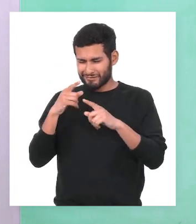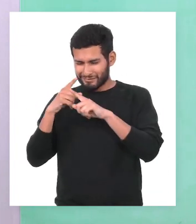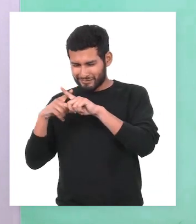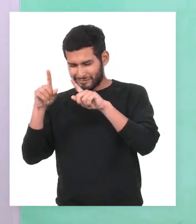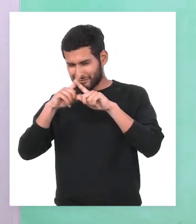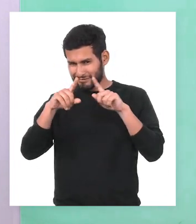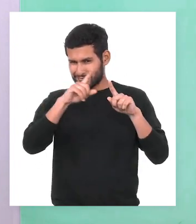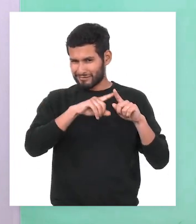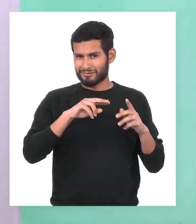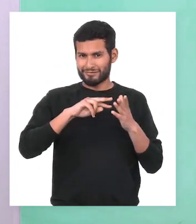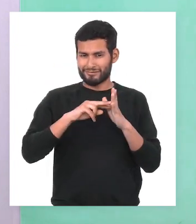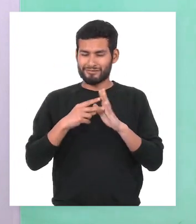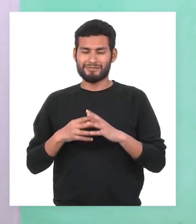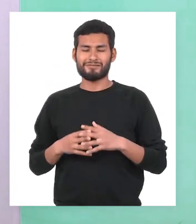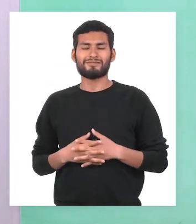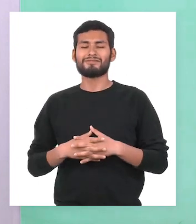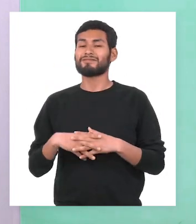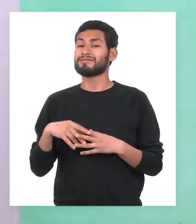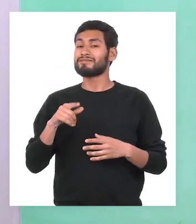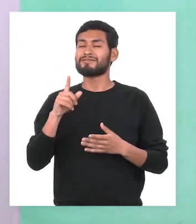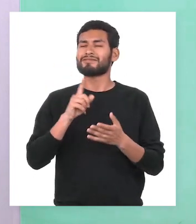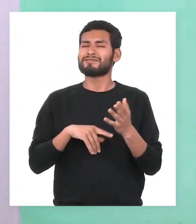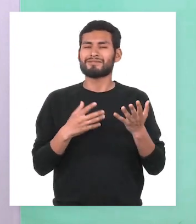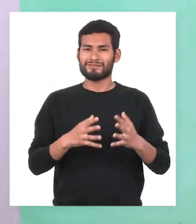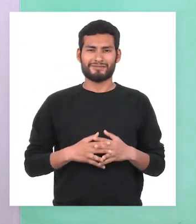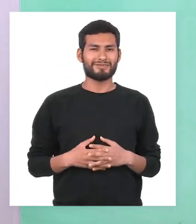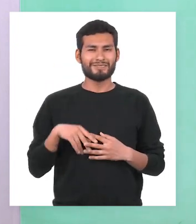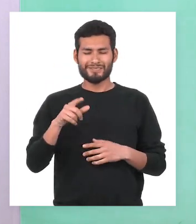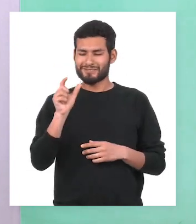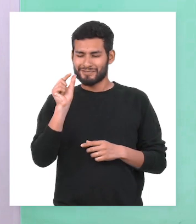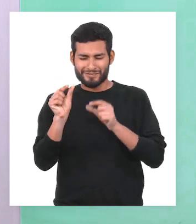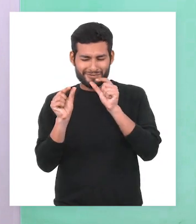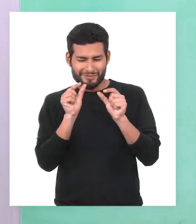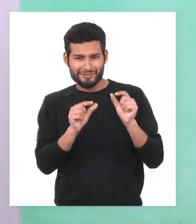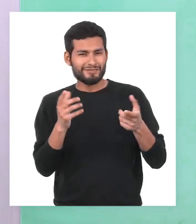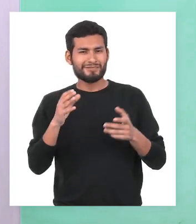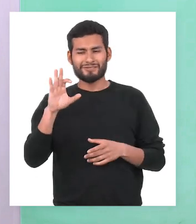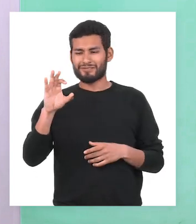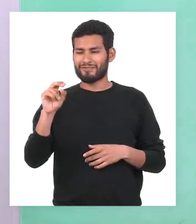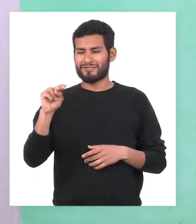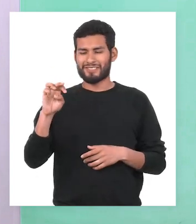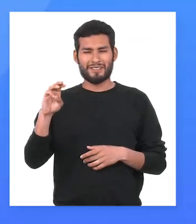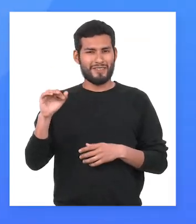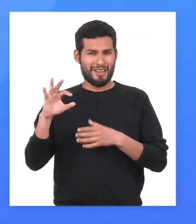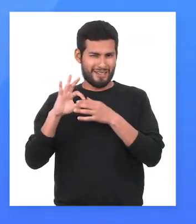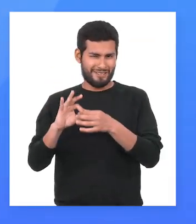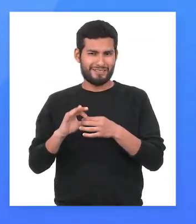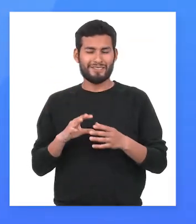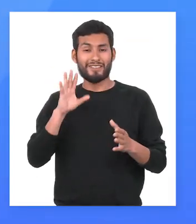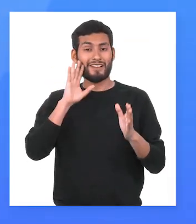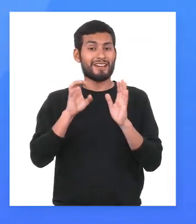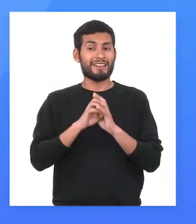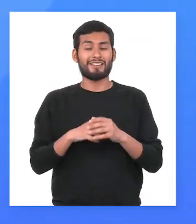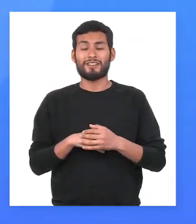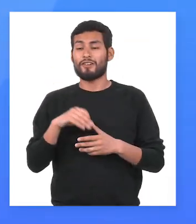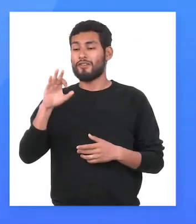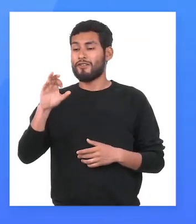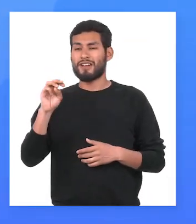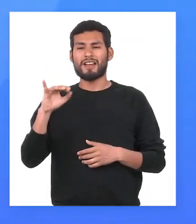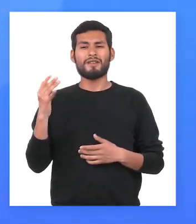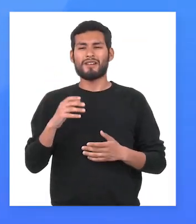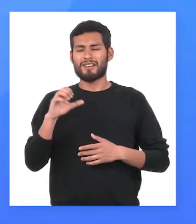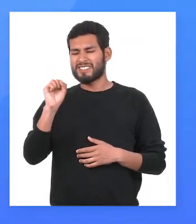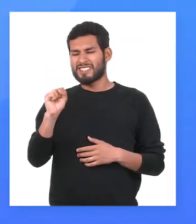distinguir los significados. Además, está relacionado con la unidad mínima de la lengua llamada fonema. Por ejemplo, los fonemas